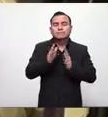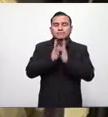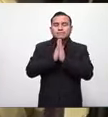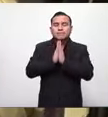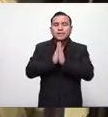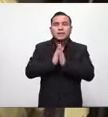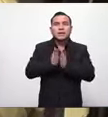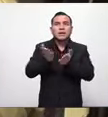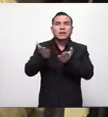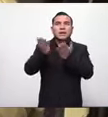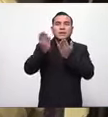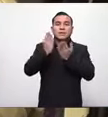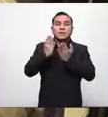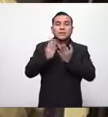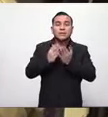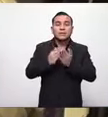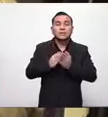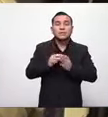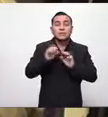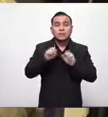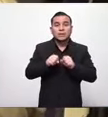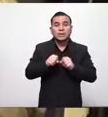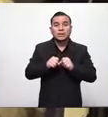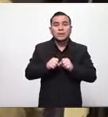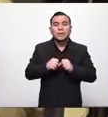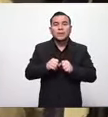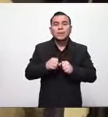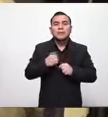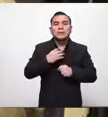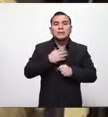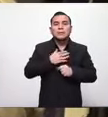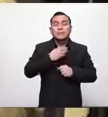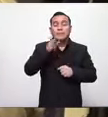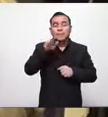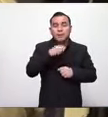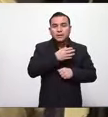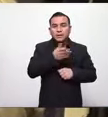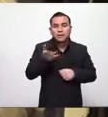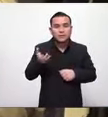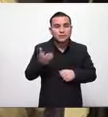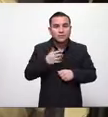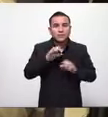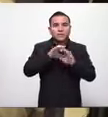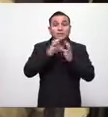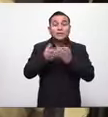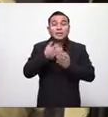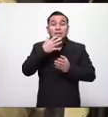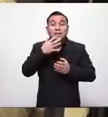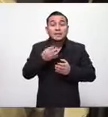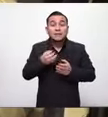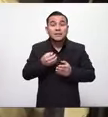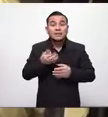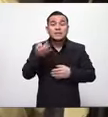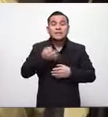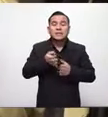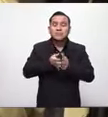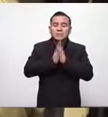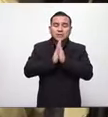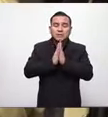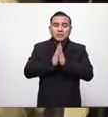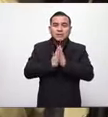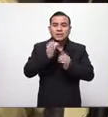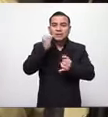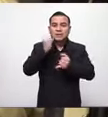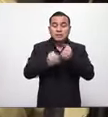los ilumines y por misericordia perdones al mundo entero y por misericordia quites ya ese